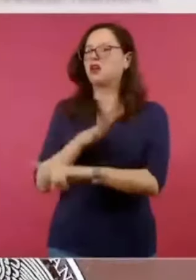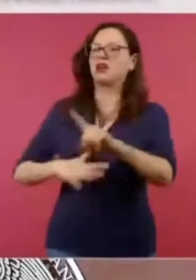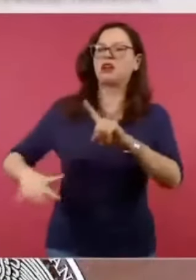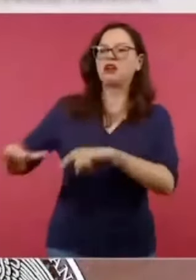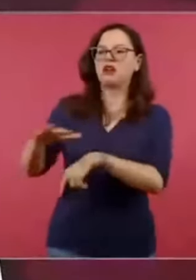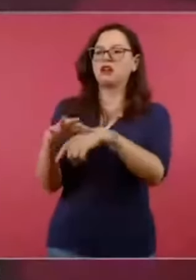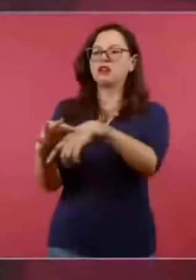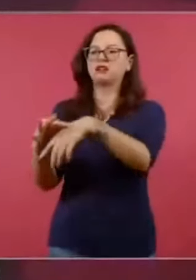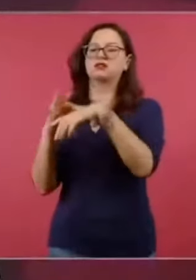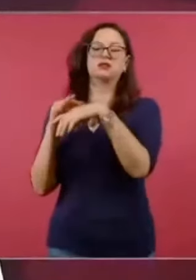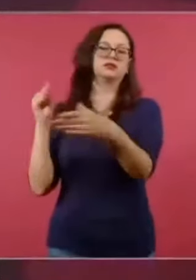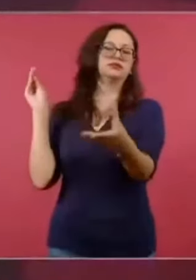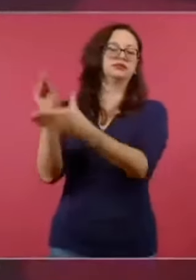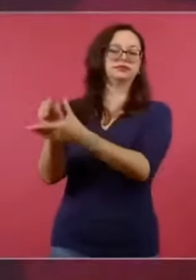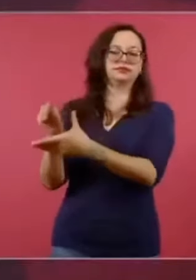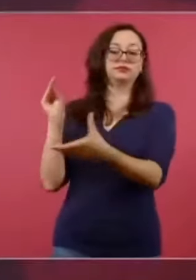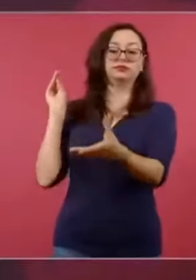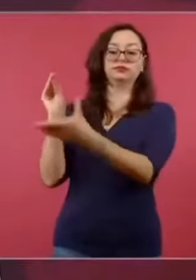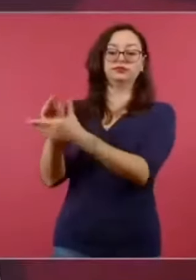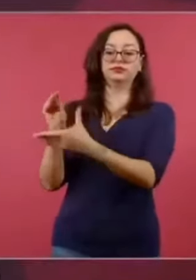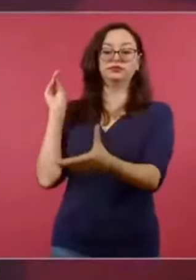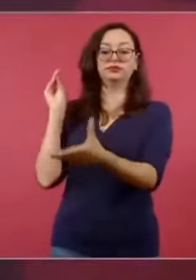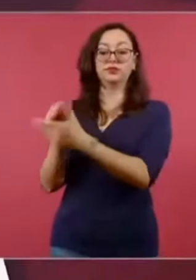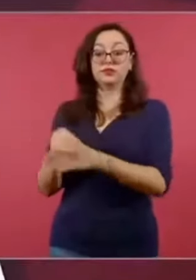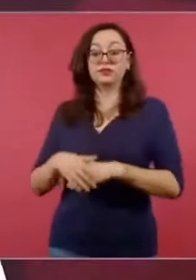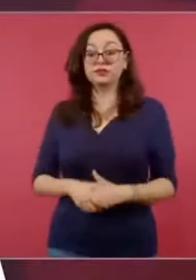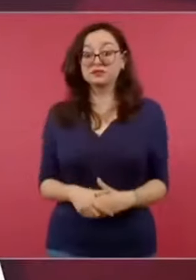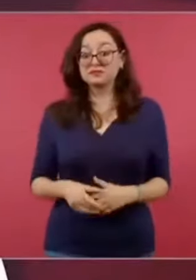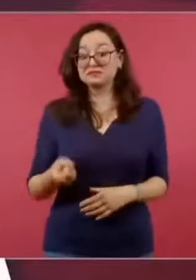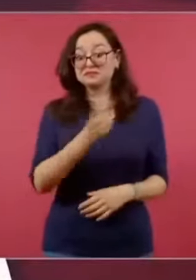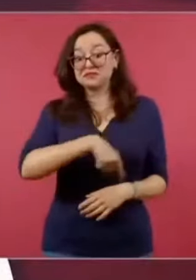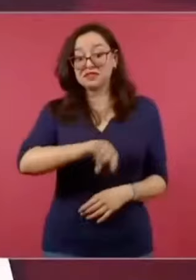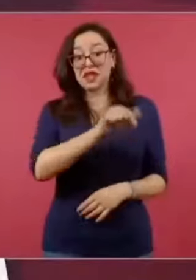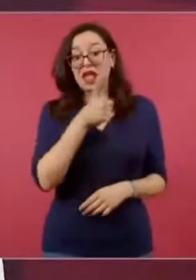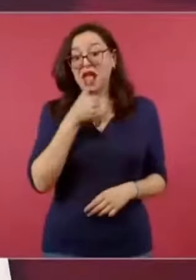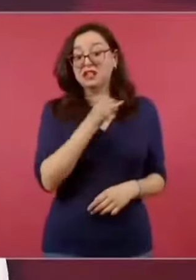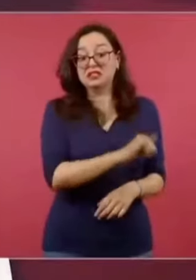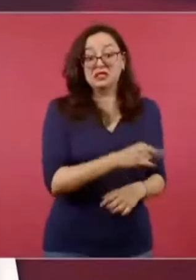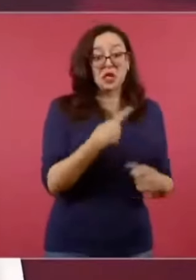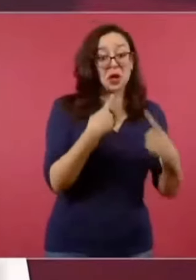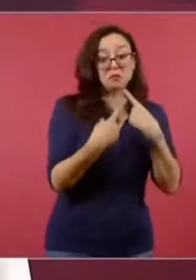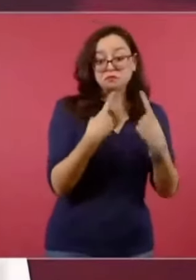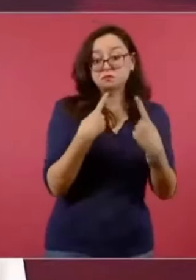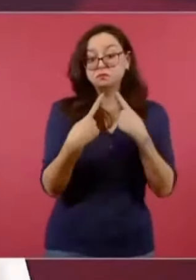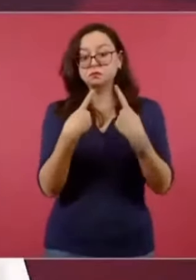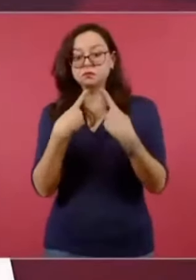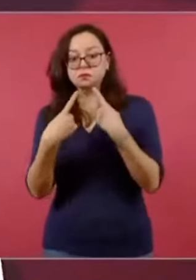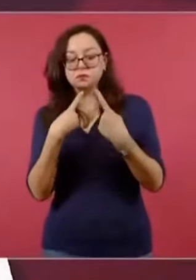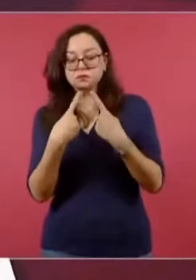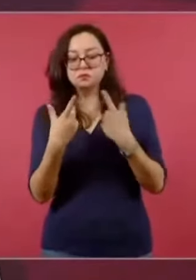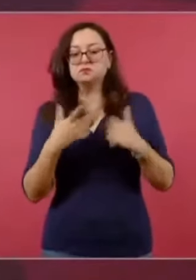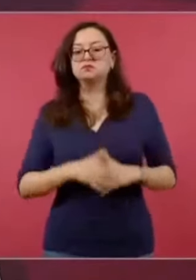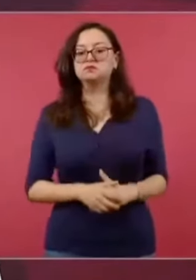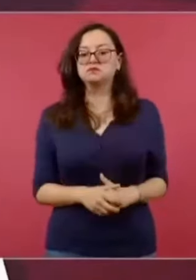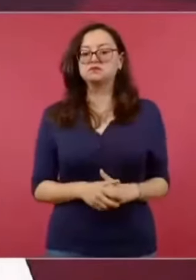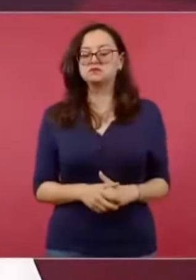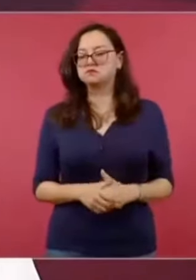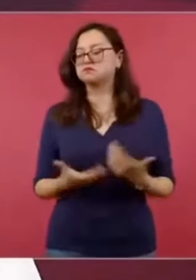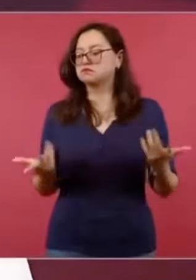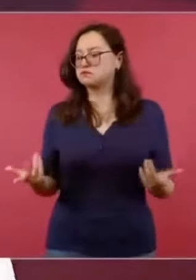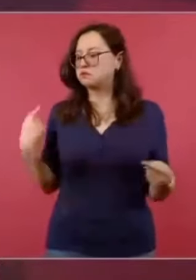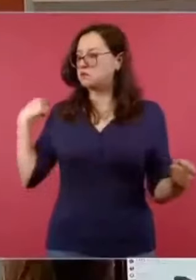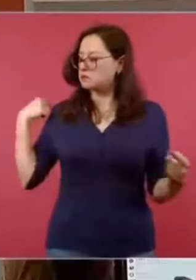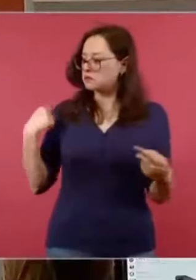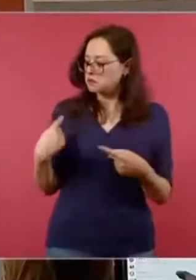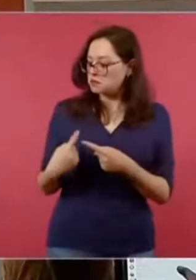gente que sí existe y que ellos ignoran con desprecio. Y no faltó quienes, después de la contienda del 2